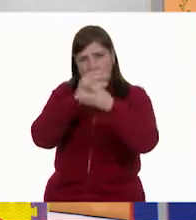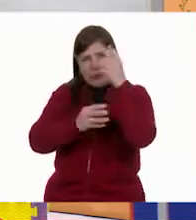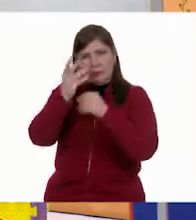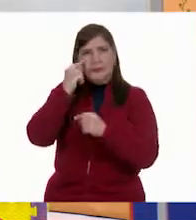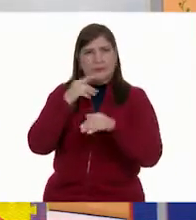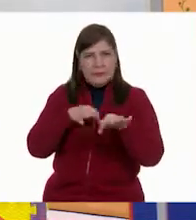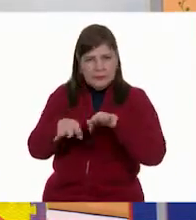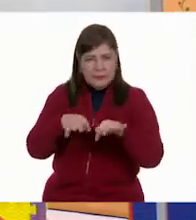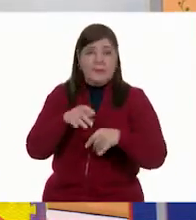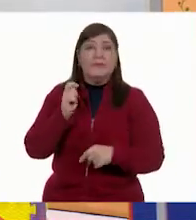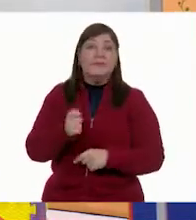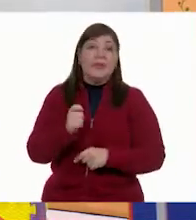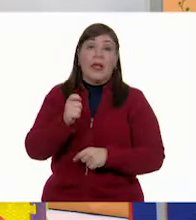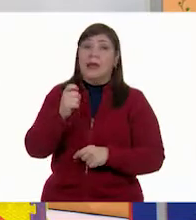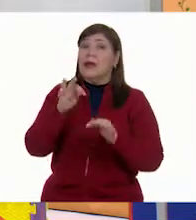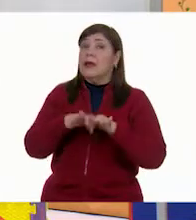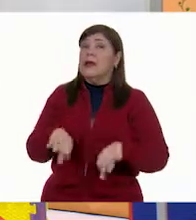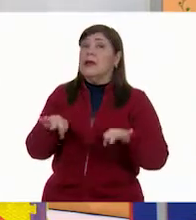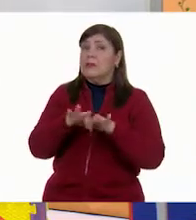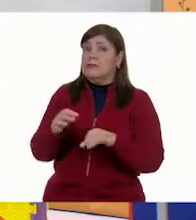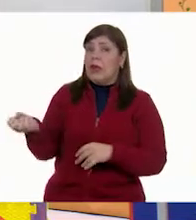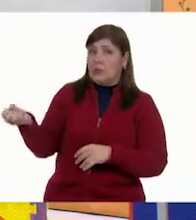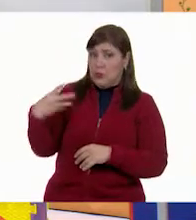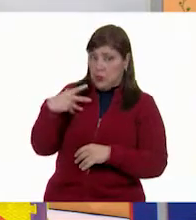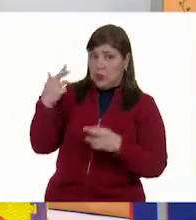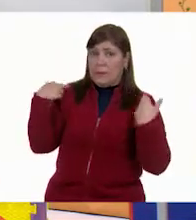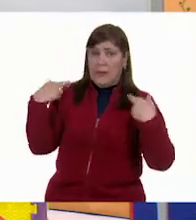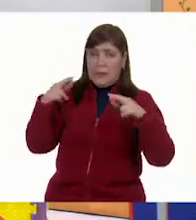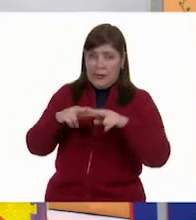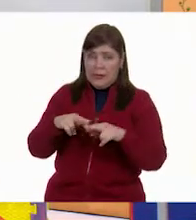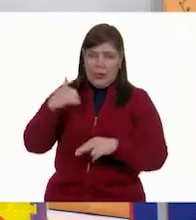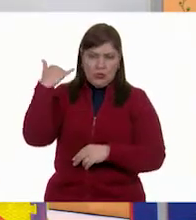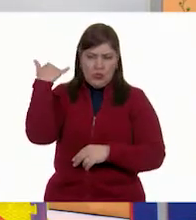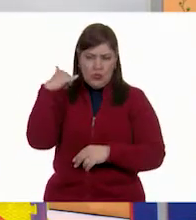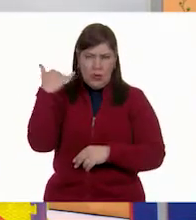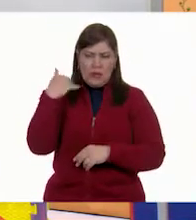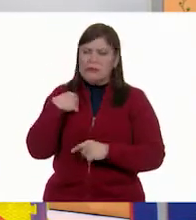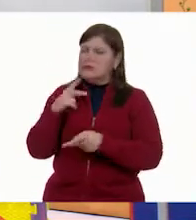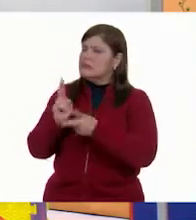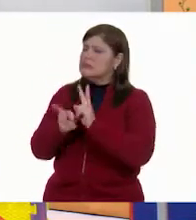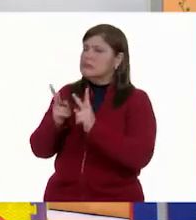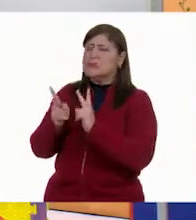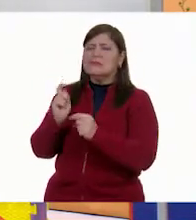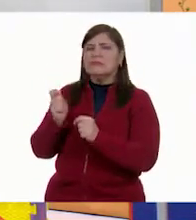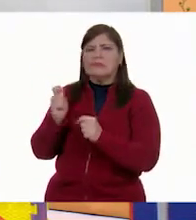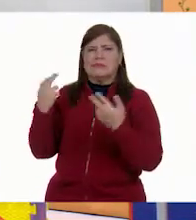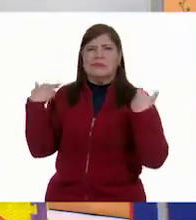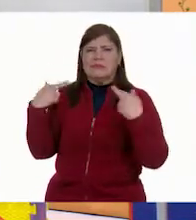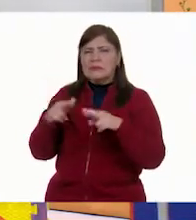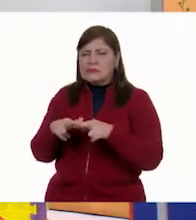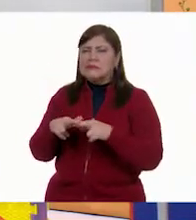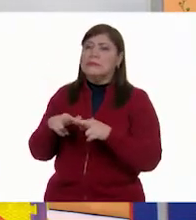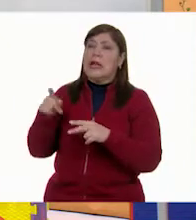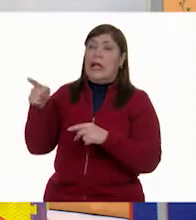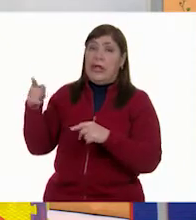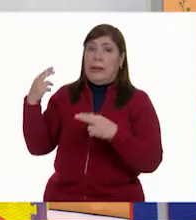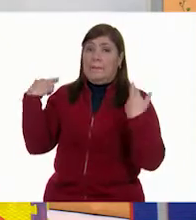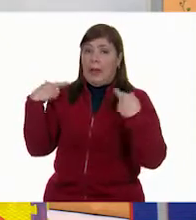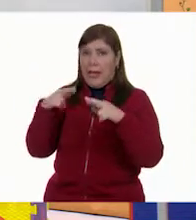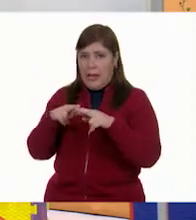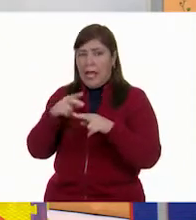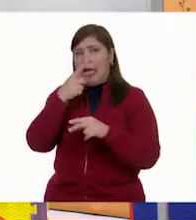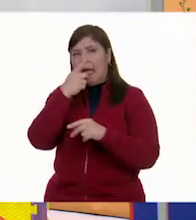algo que me recomendó una maestra de Yucatán. Estaba platicando con ella y me dice que ella le decía a sus alumnos que hicieran